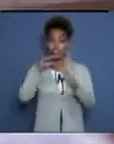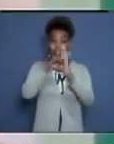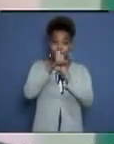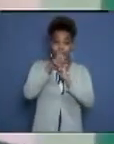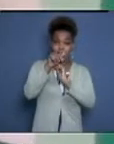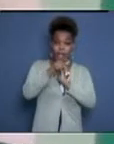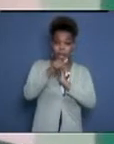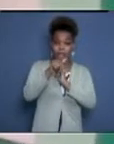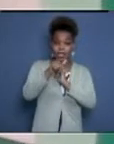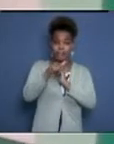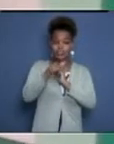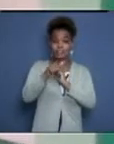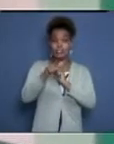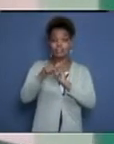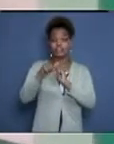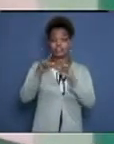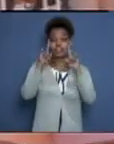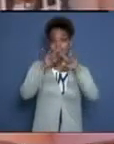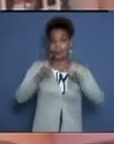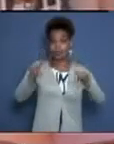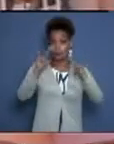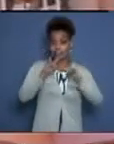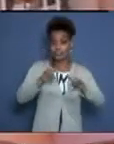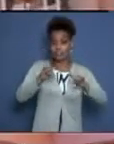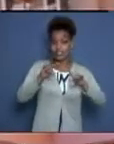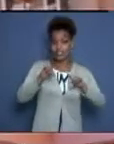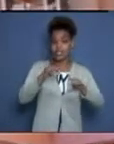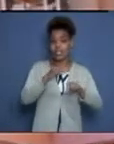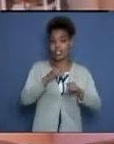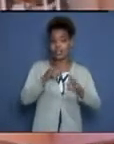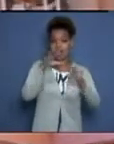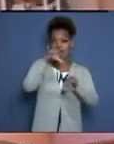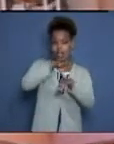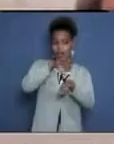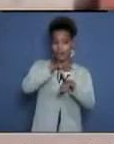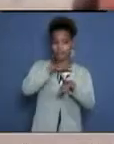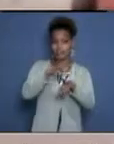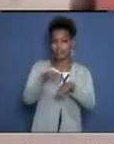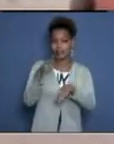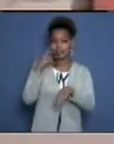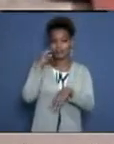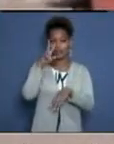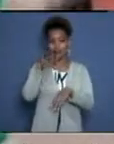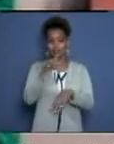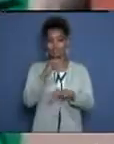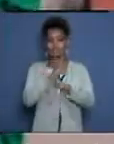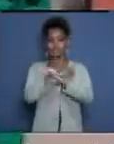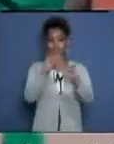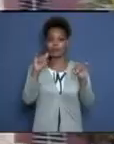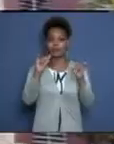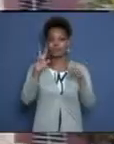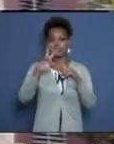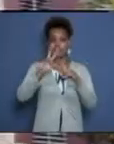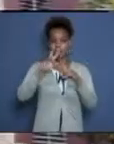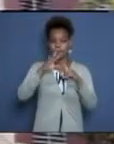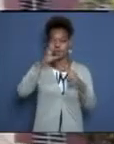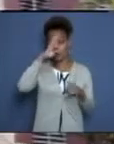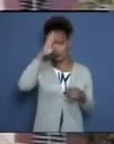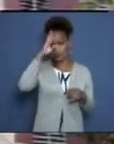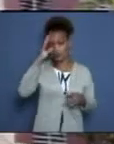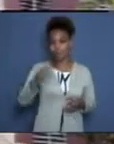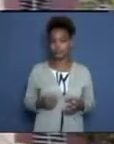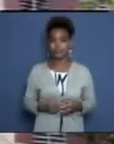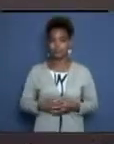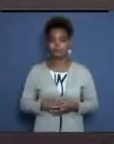en el área de salud Mario Gutiérrez de la capital provincial. Carlos Fernández y Fernando Valles III para el Sistema Informativo de la